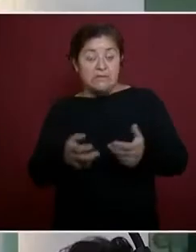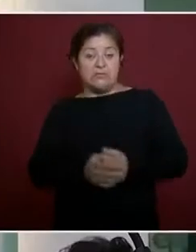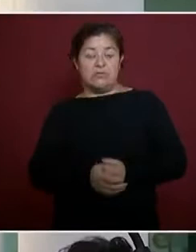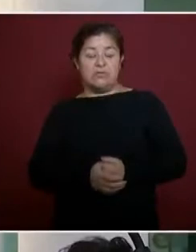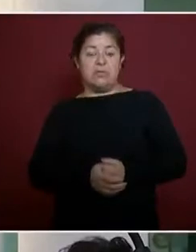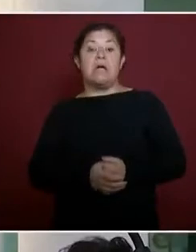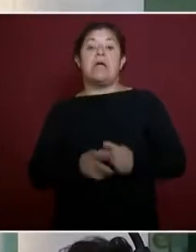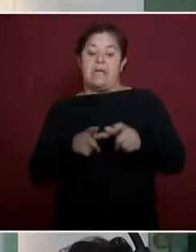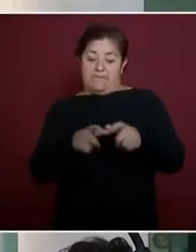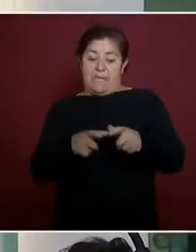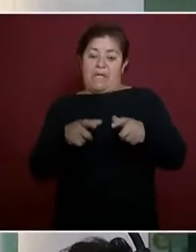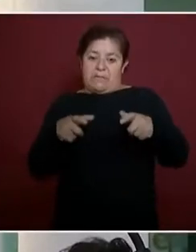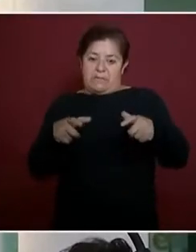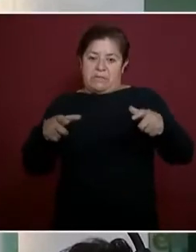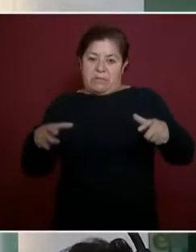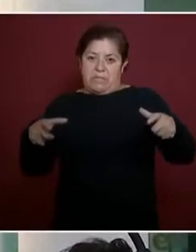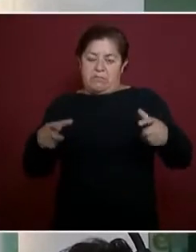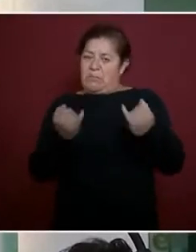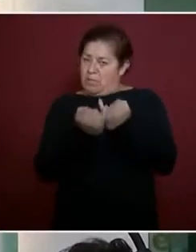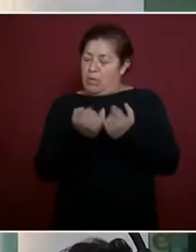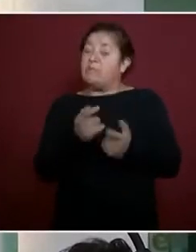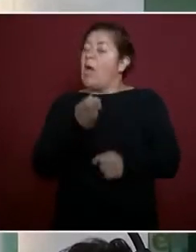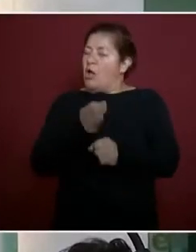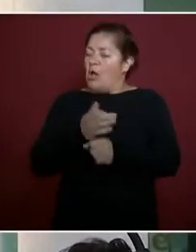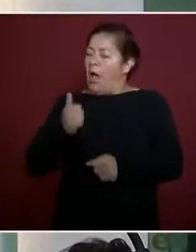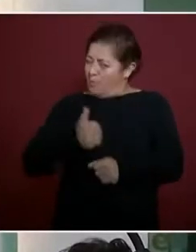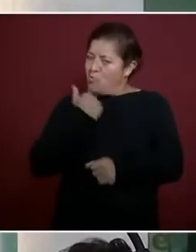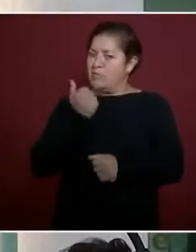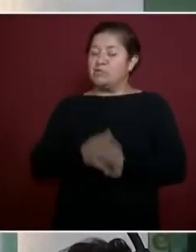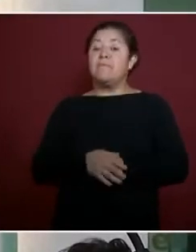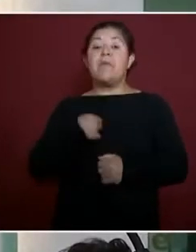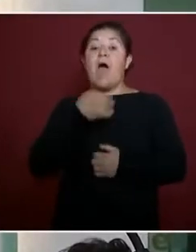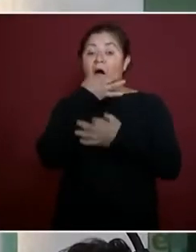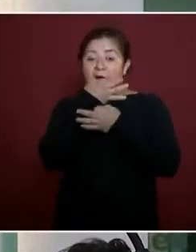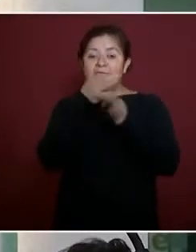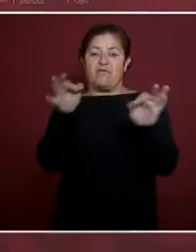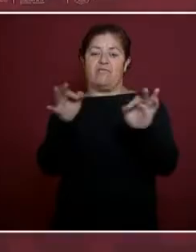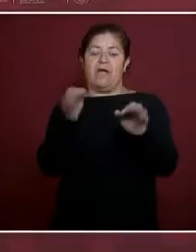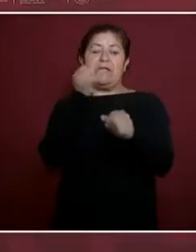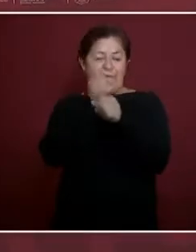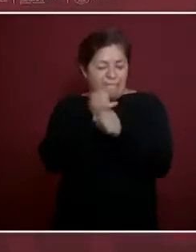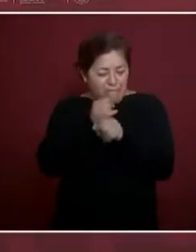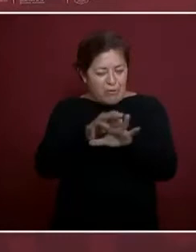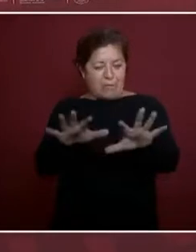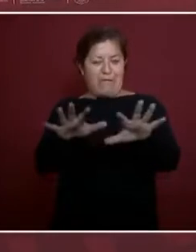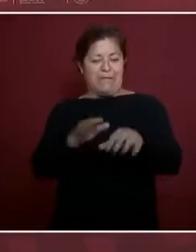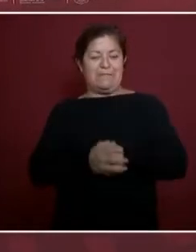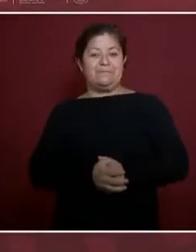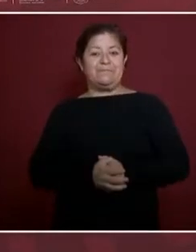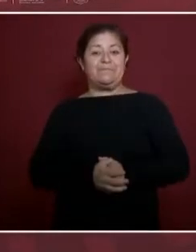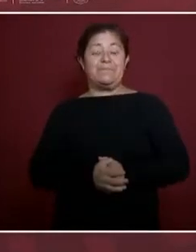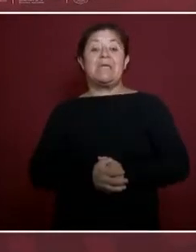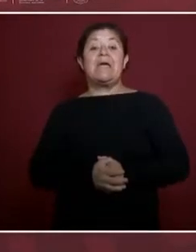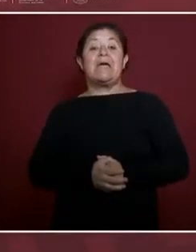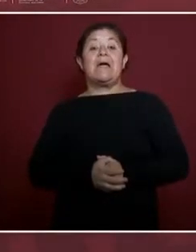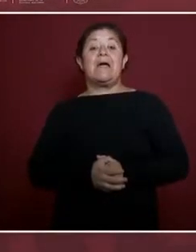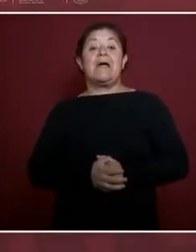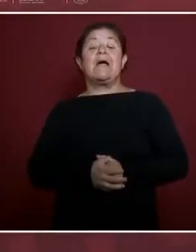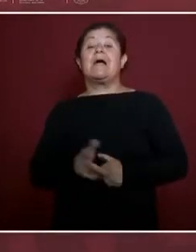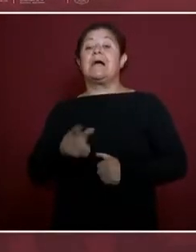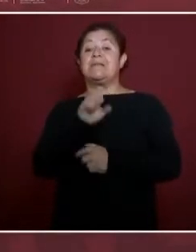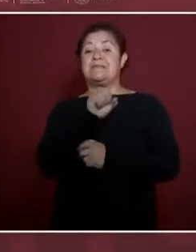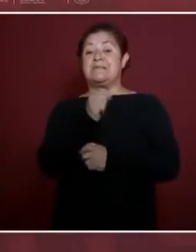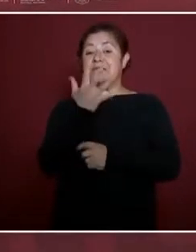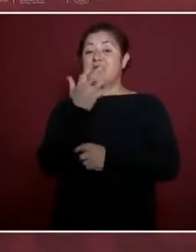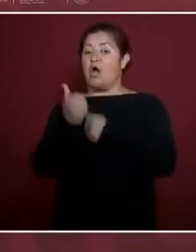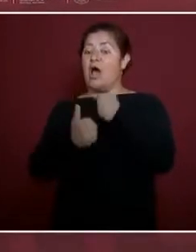creciendo. También aprovecho para informarles de que ya es a partir de los sesenta